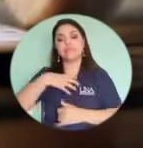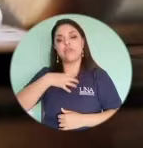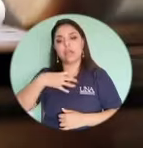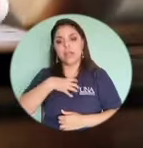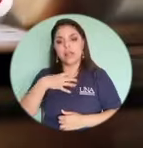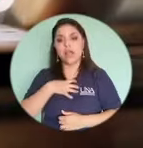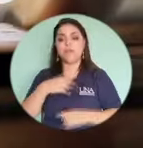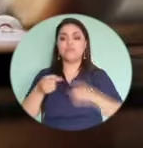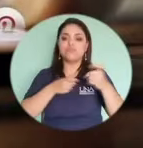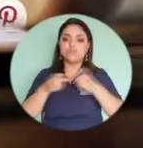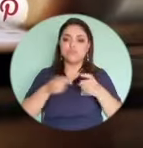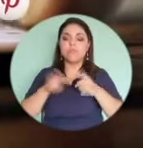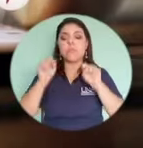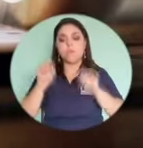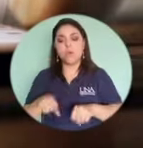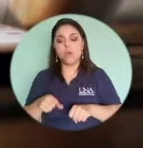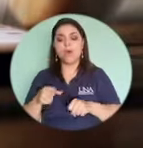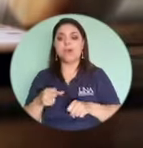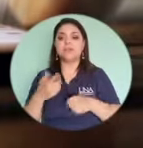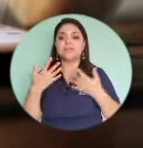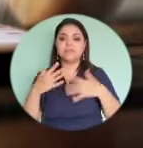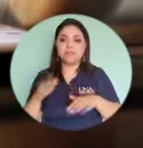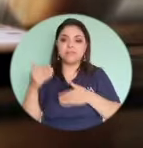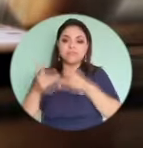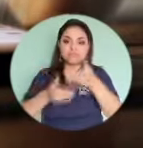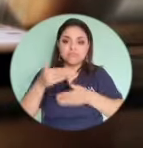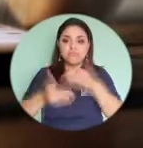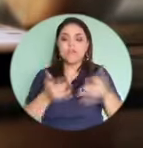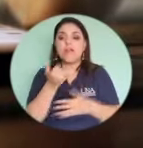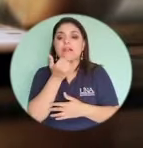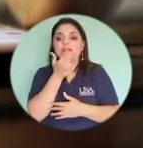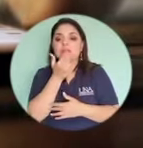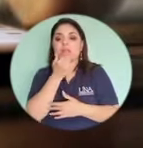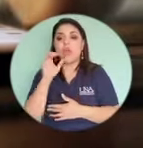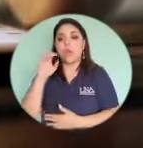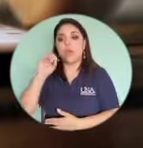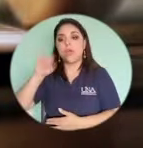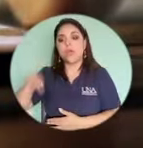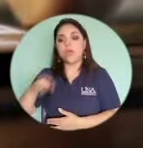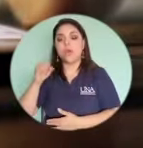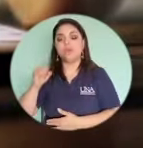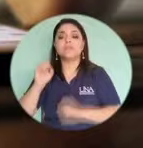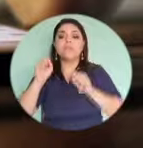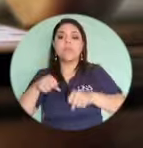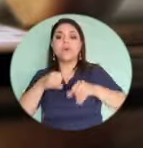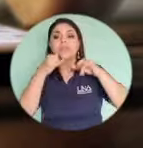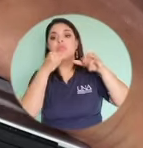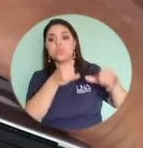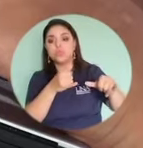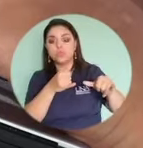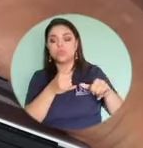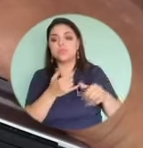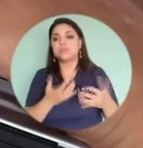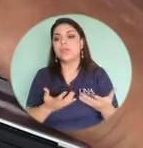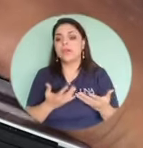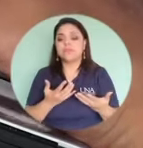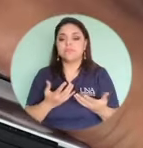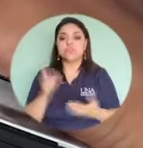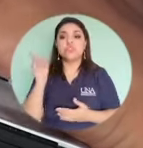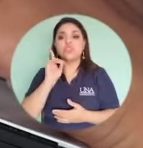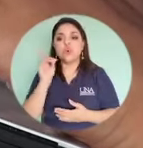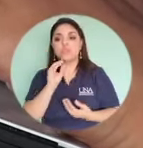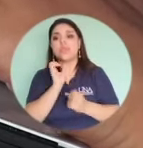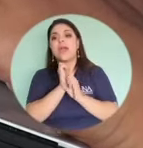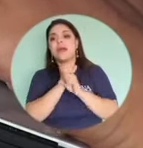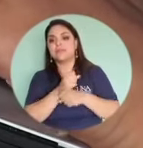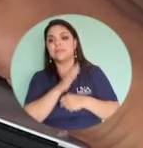reclamo administrativo para que se haga la investigación correspondiente también para ver qué procede en la parte judicial si tiene que presentar una denuncia